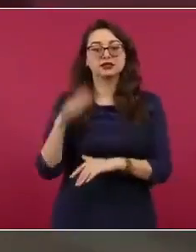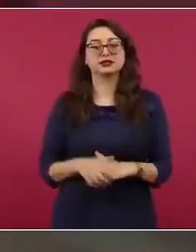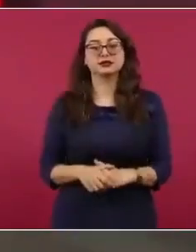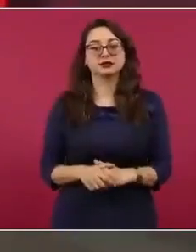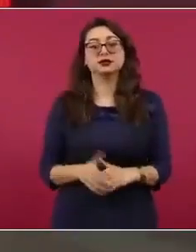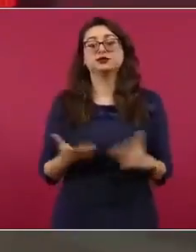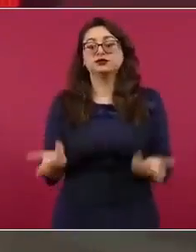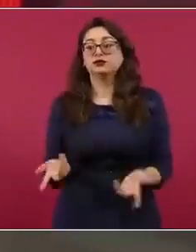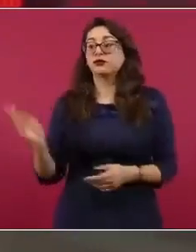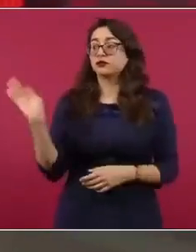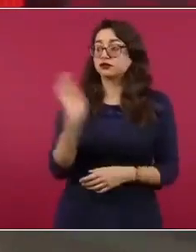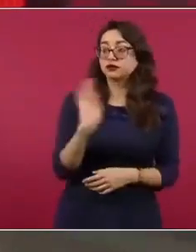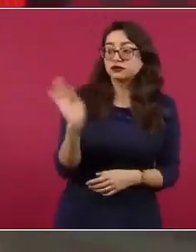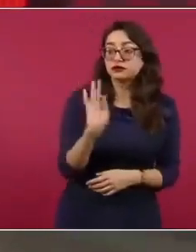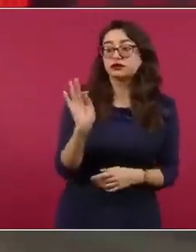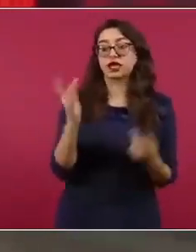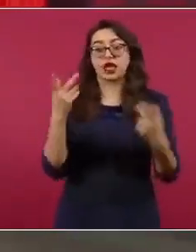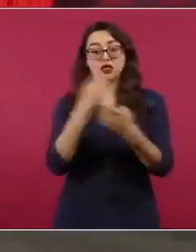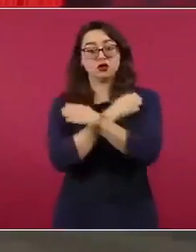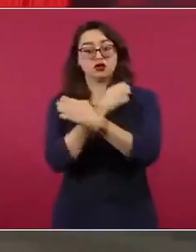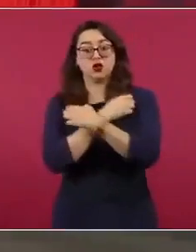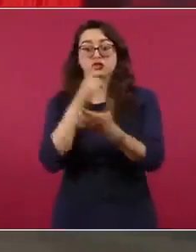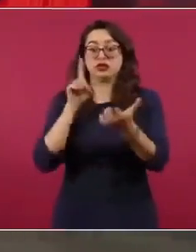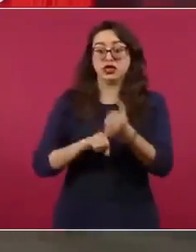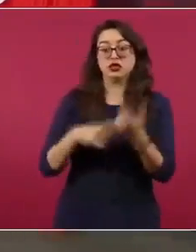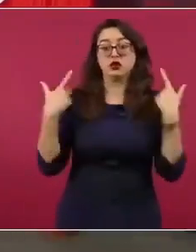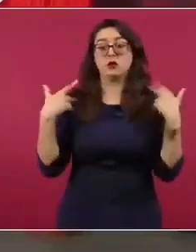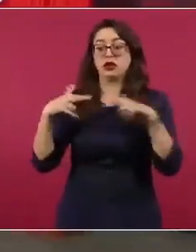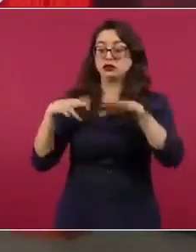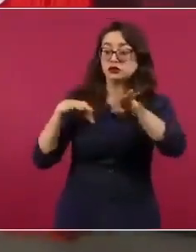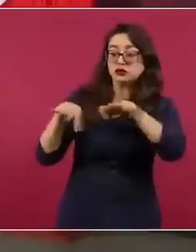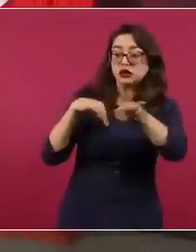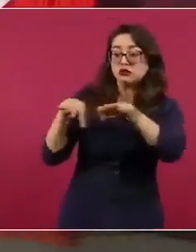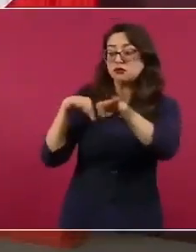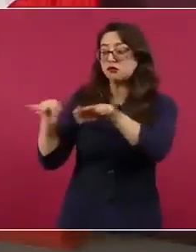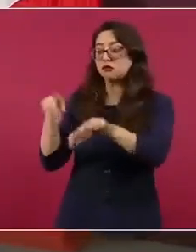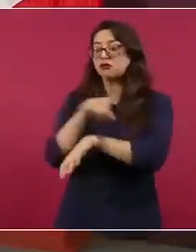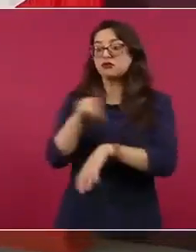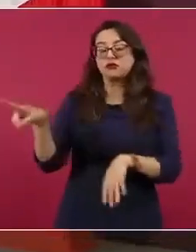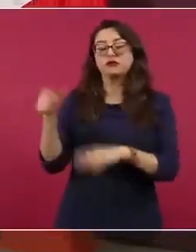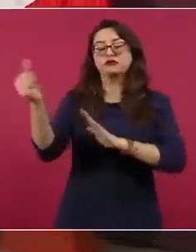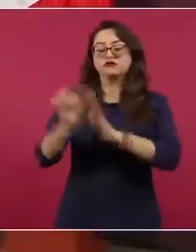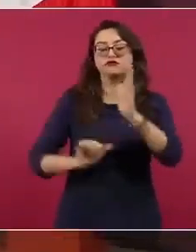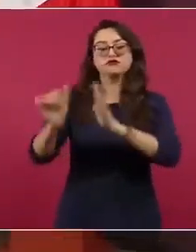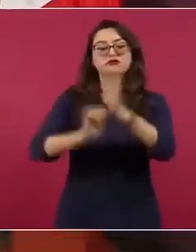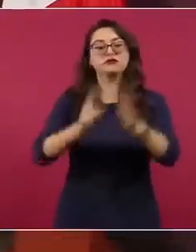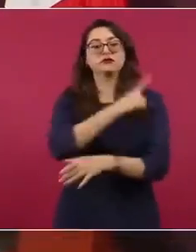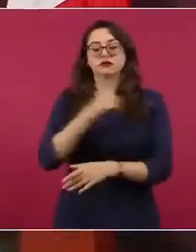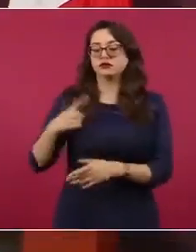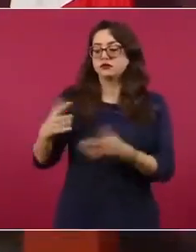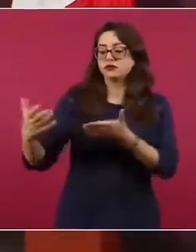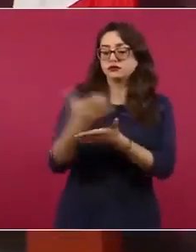maestro va a ganar, ningún trabajador de la educación, menos de 16 mil pesos mensuales.